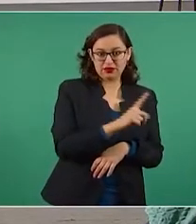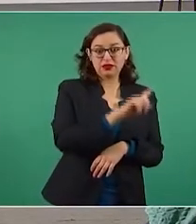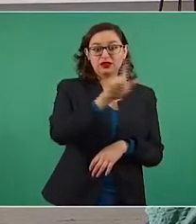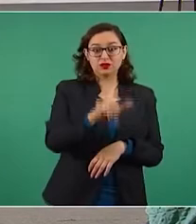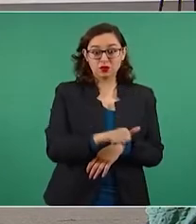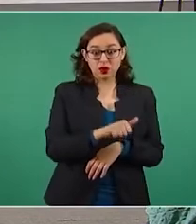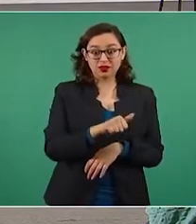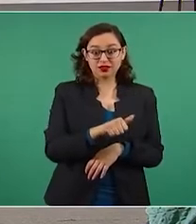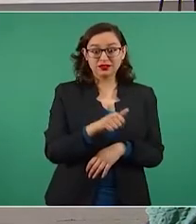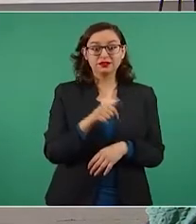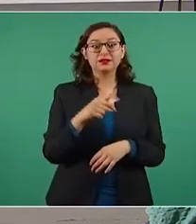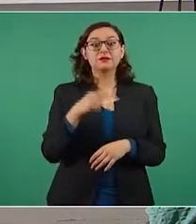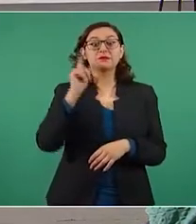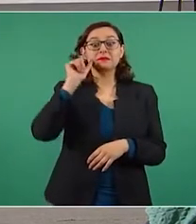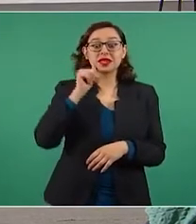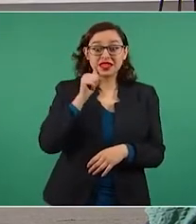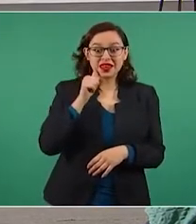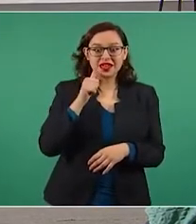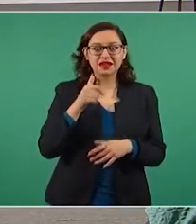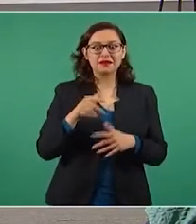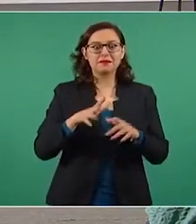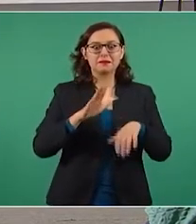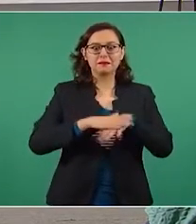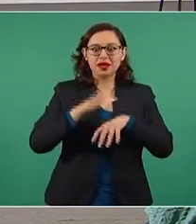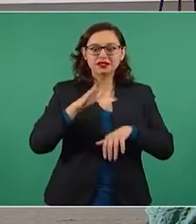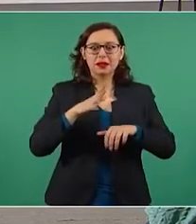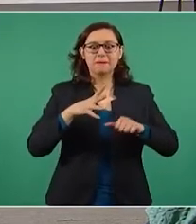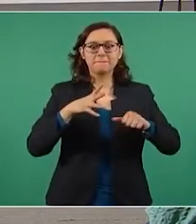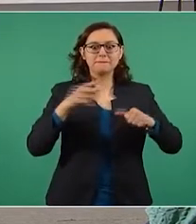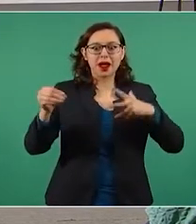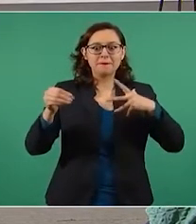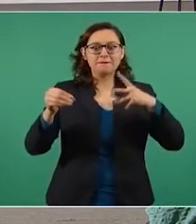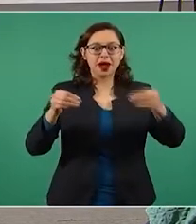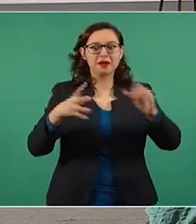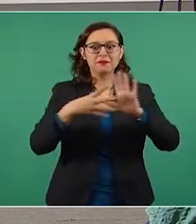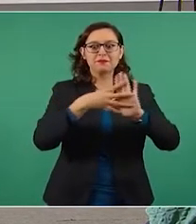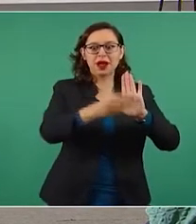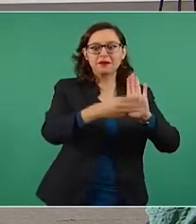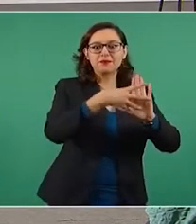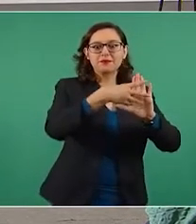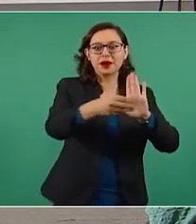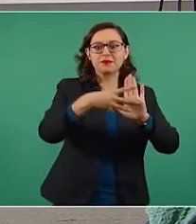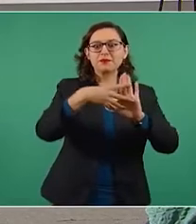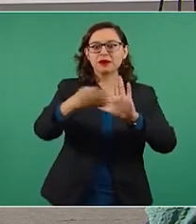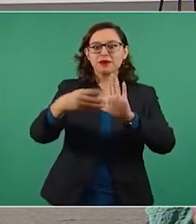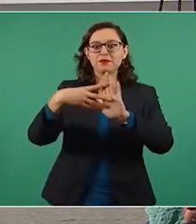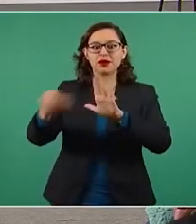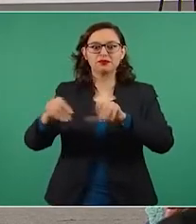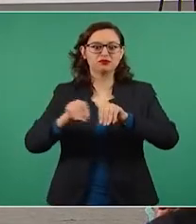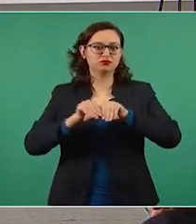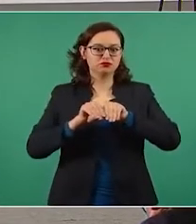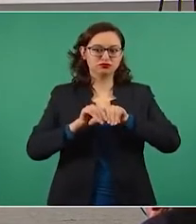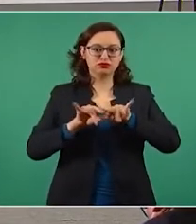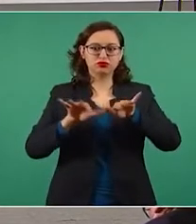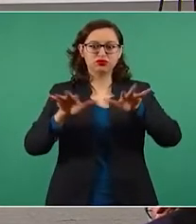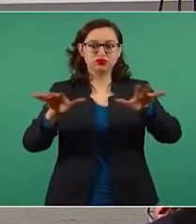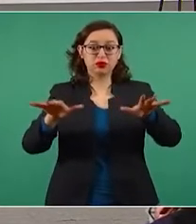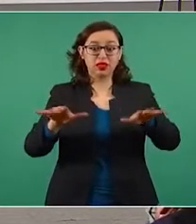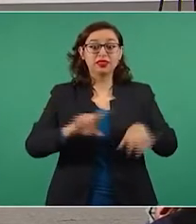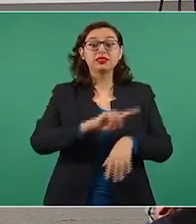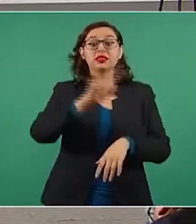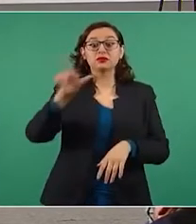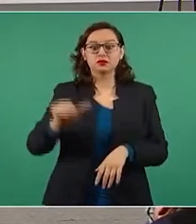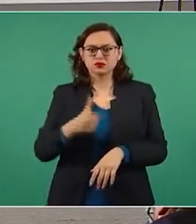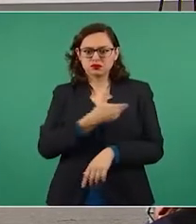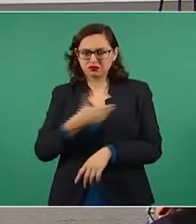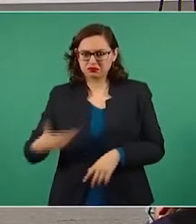columnas, aunque… y después viene la réplica que unos cuantos periódicos nada más publicaron. La